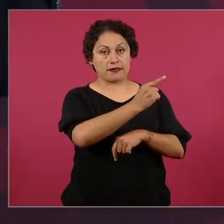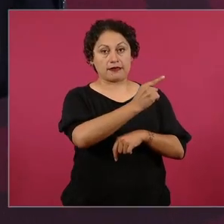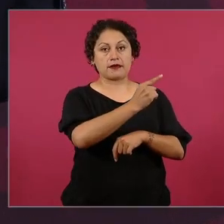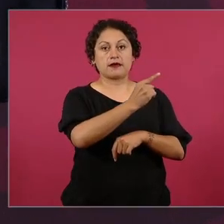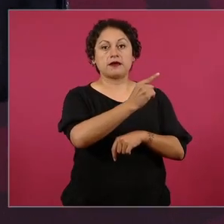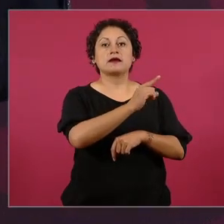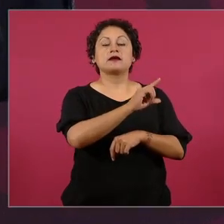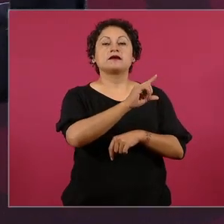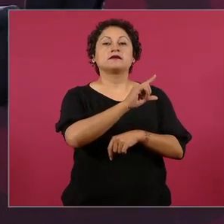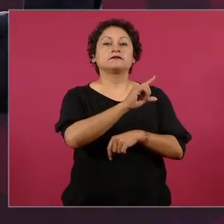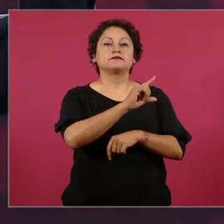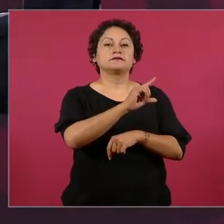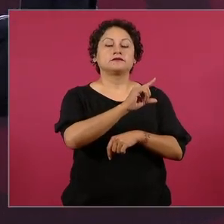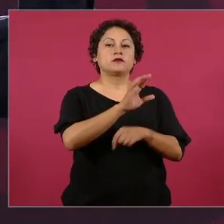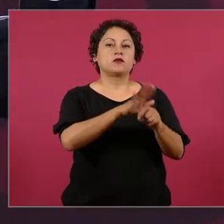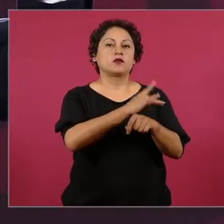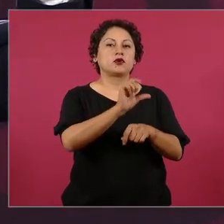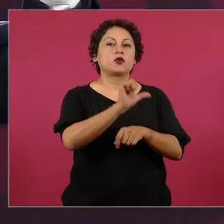Inglipaz